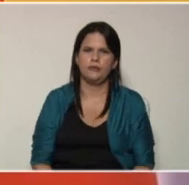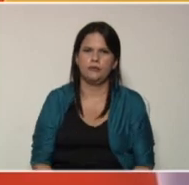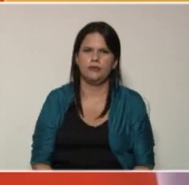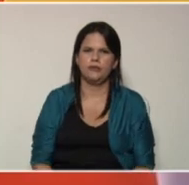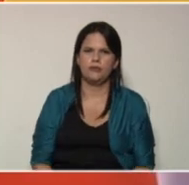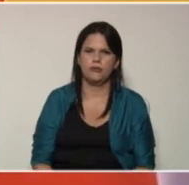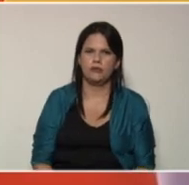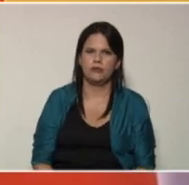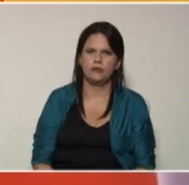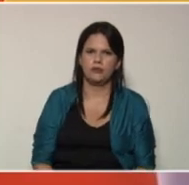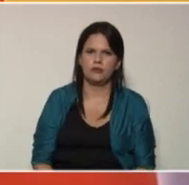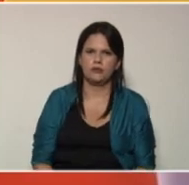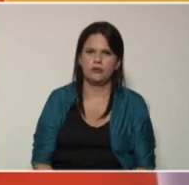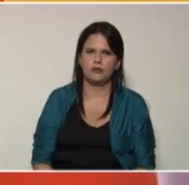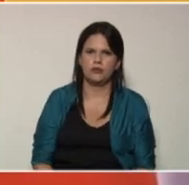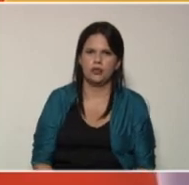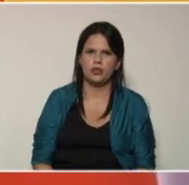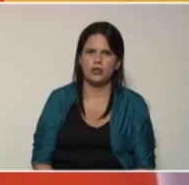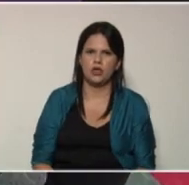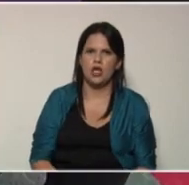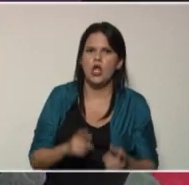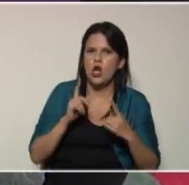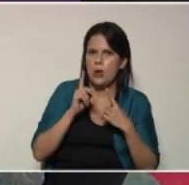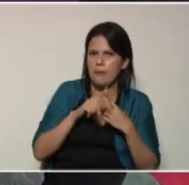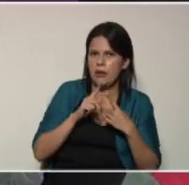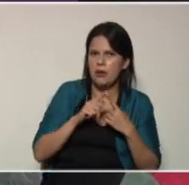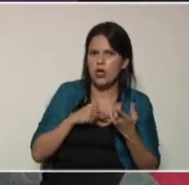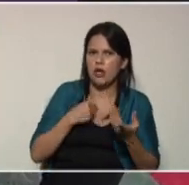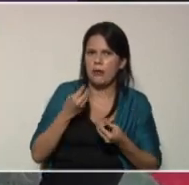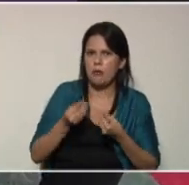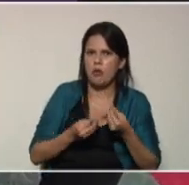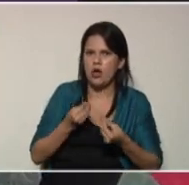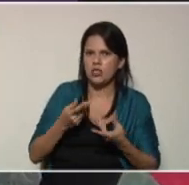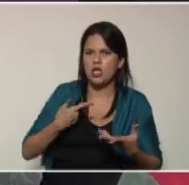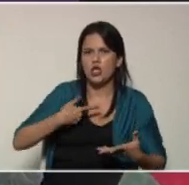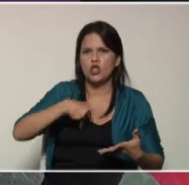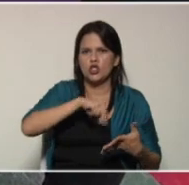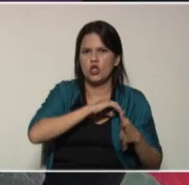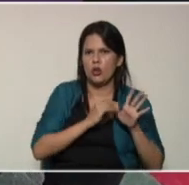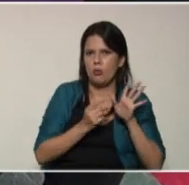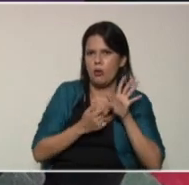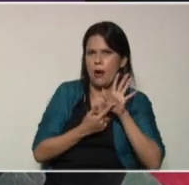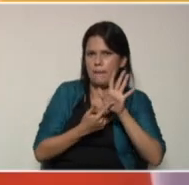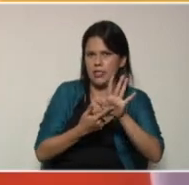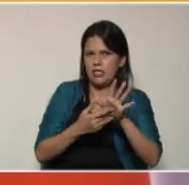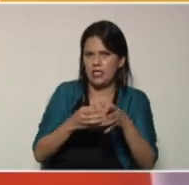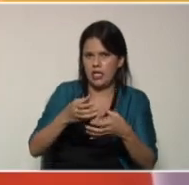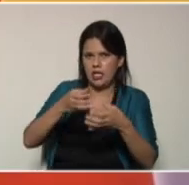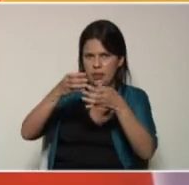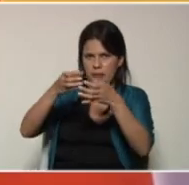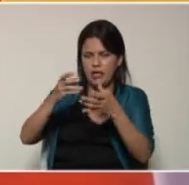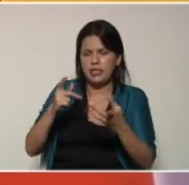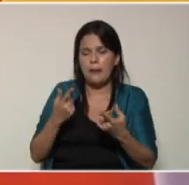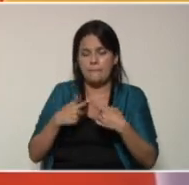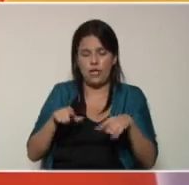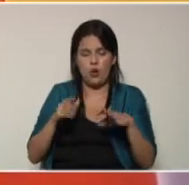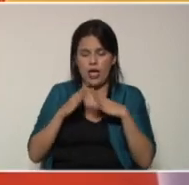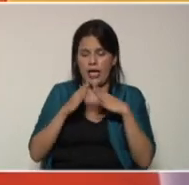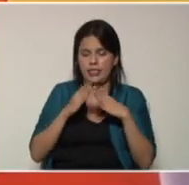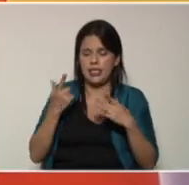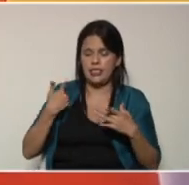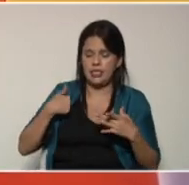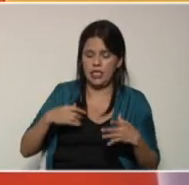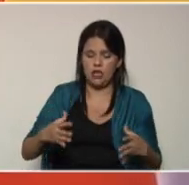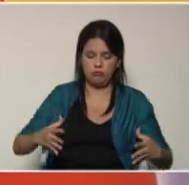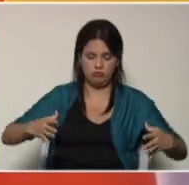previamente. Entonces lo primero que vamos a hacer nosotros lo vamos a presentar en este envase pero en casa si tienen un